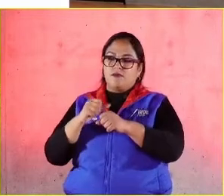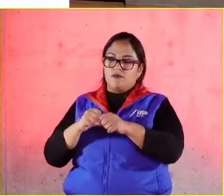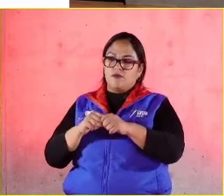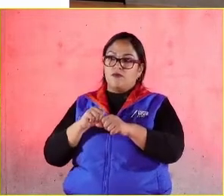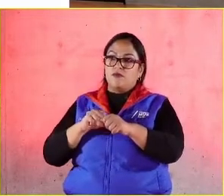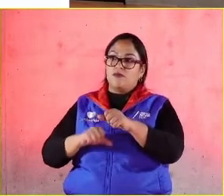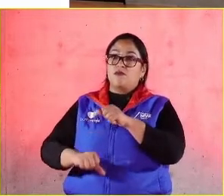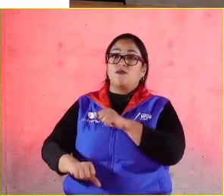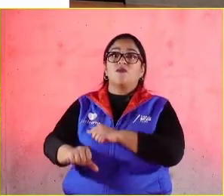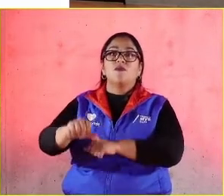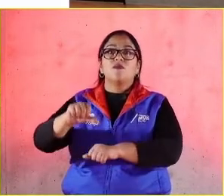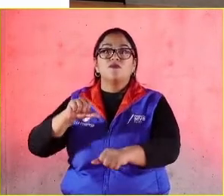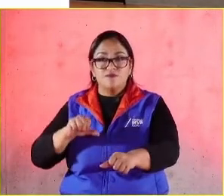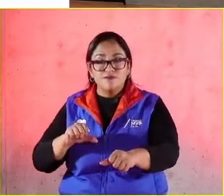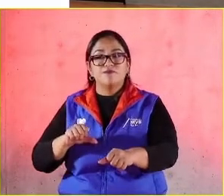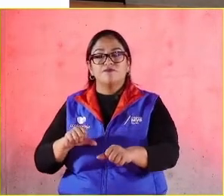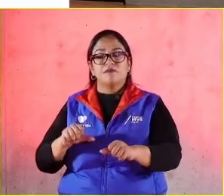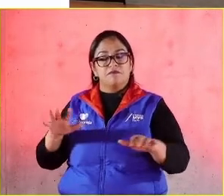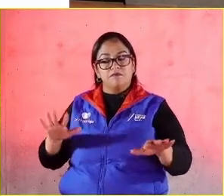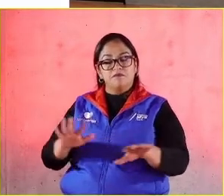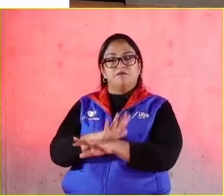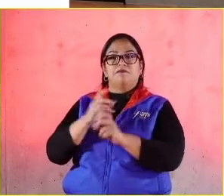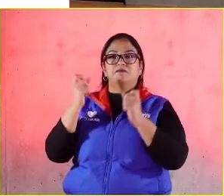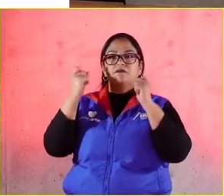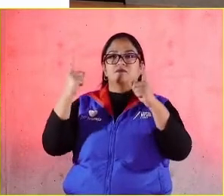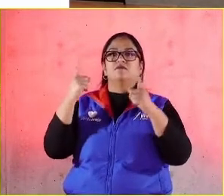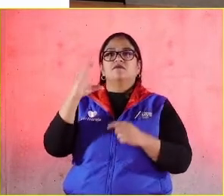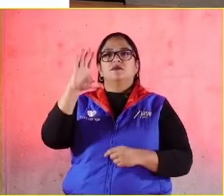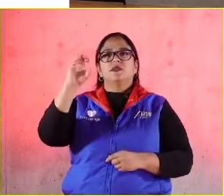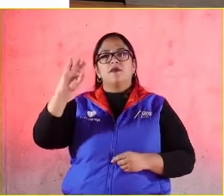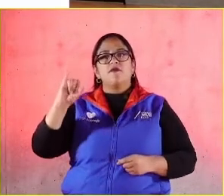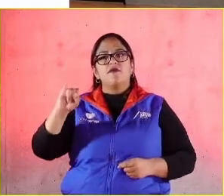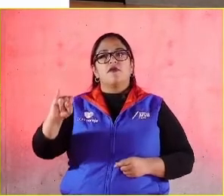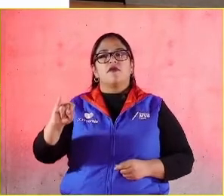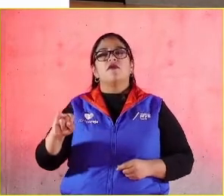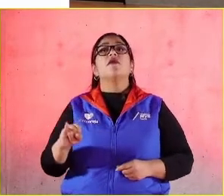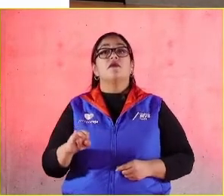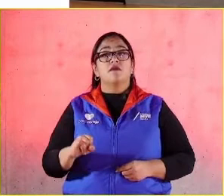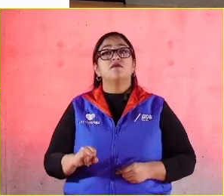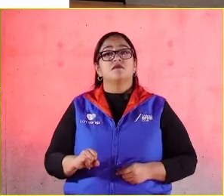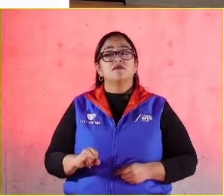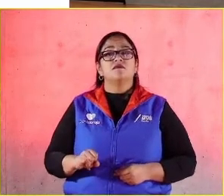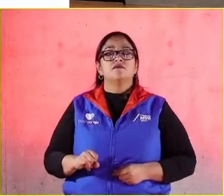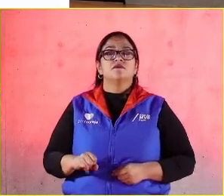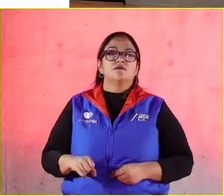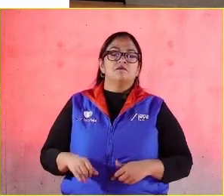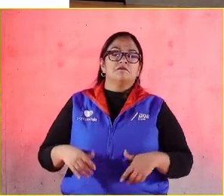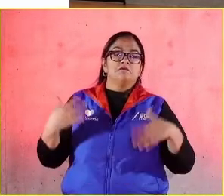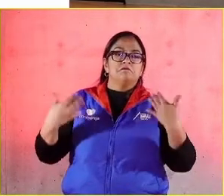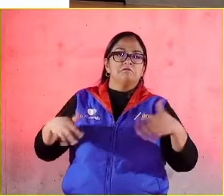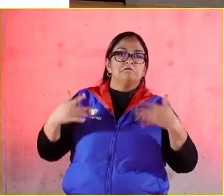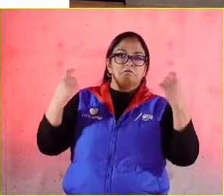CEMEFI hoy lo está tomando como en los nuevos